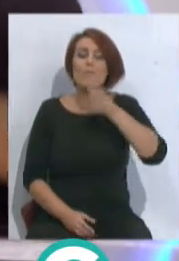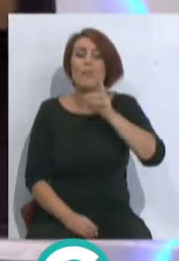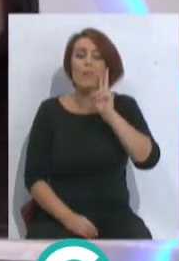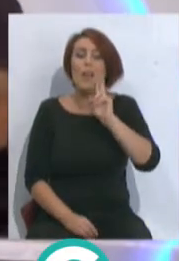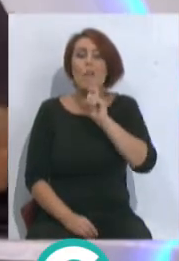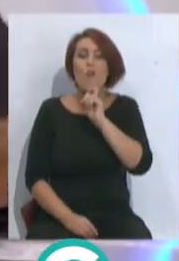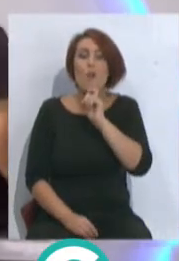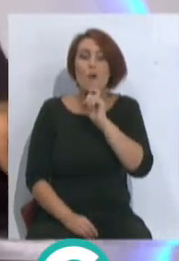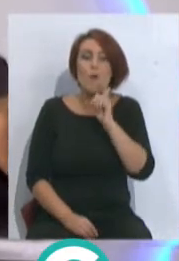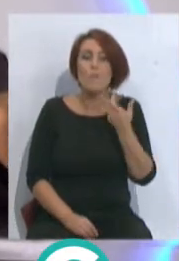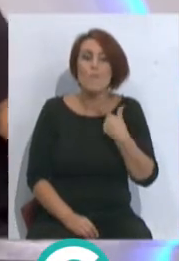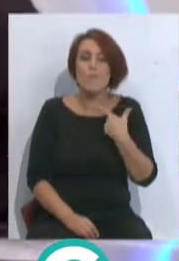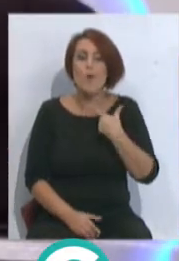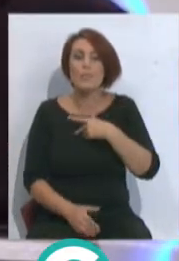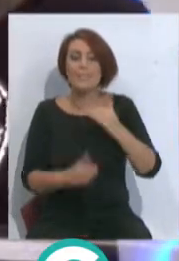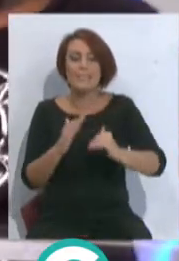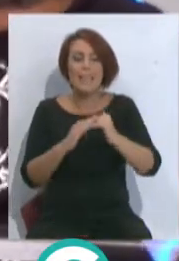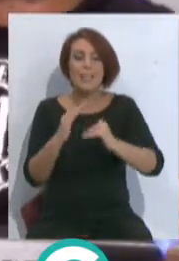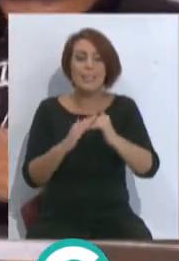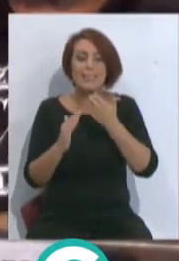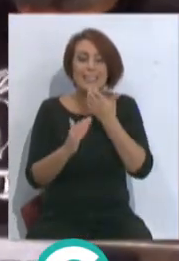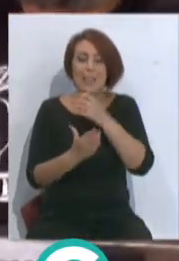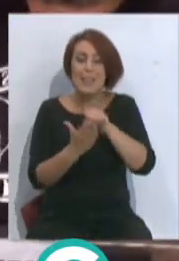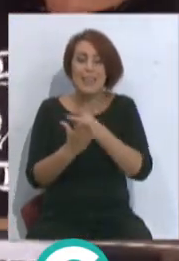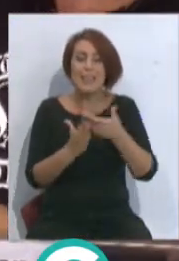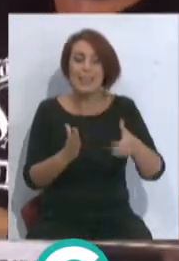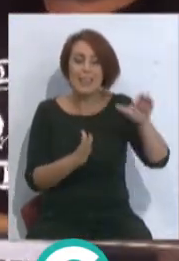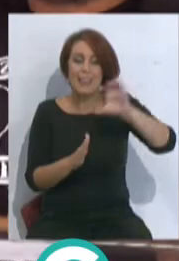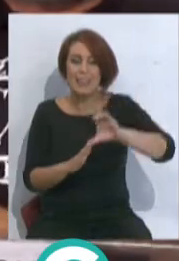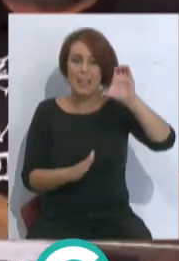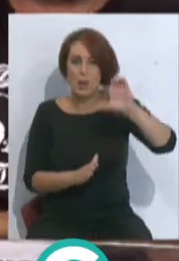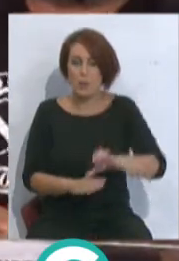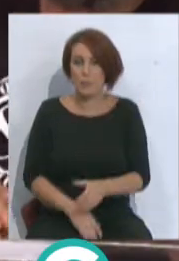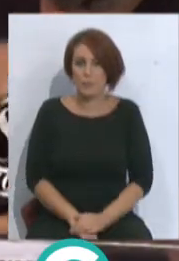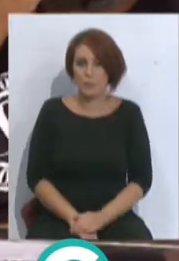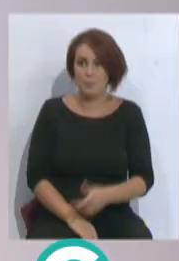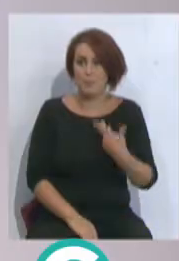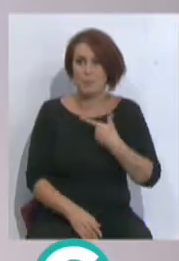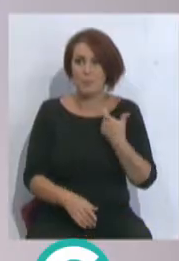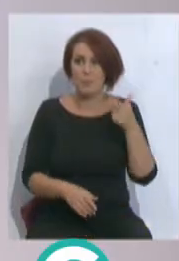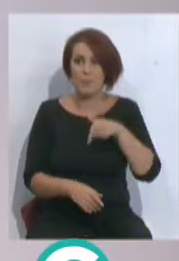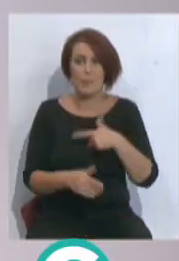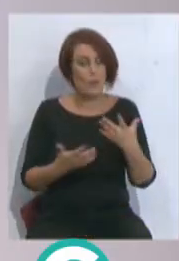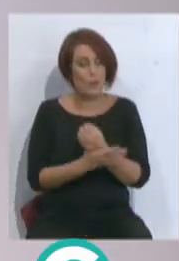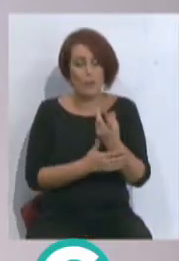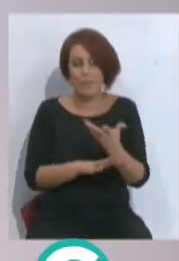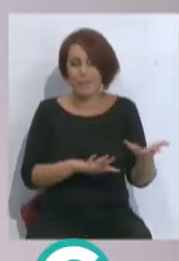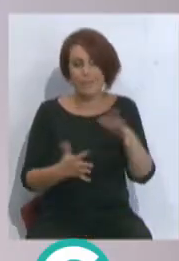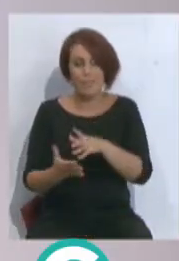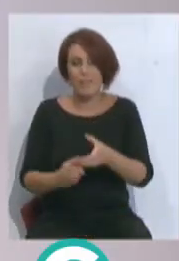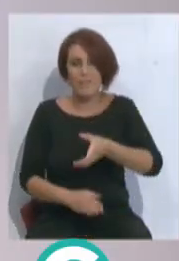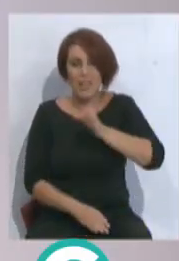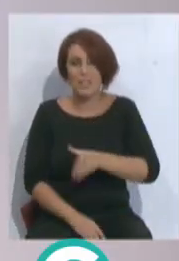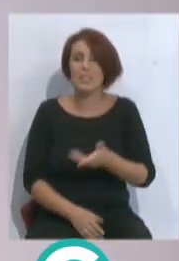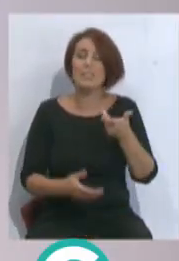Y si está vacío, lléramelo. ¿Y él lo es vacío? Y si está lleno, vacío. Es cuestión de ver el vaso. Esta gente, todos lo llevan al vaso. Es que no es normal.